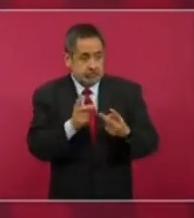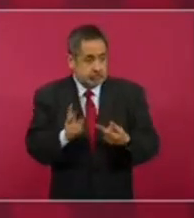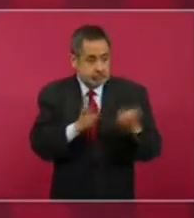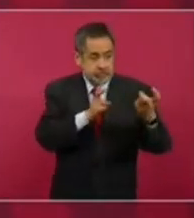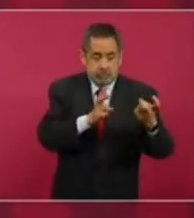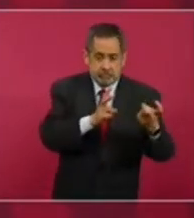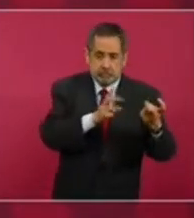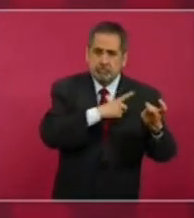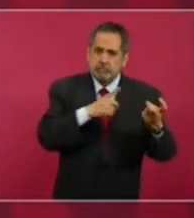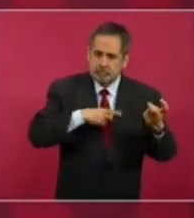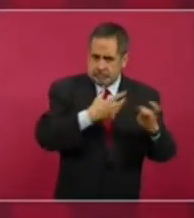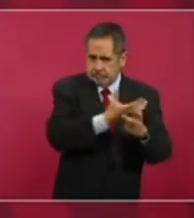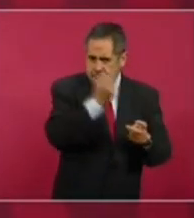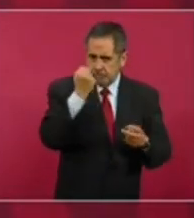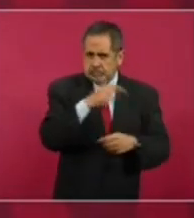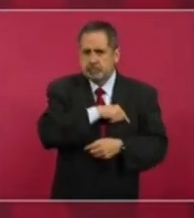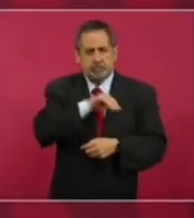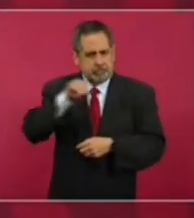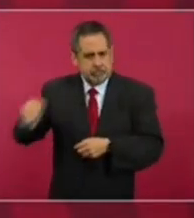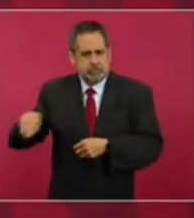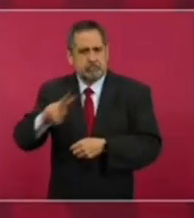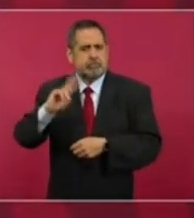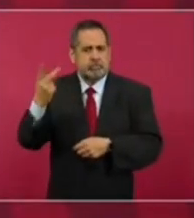que regrese.